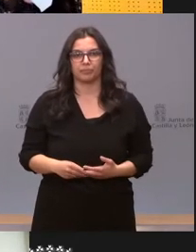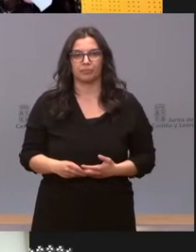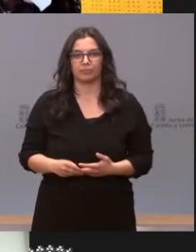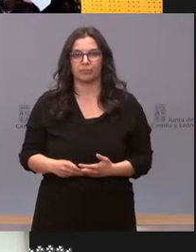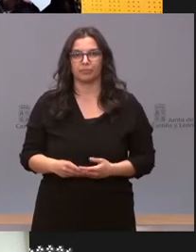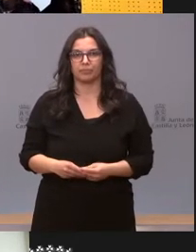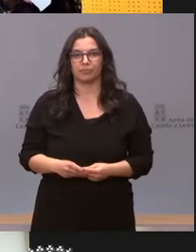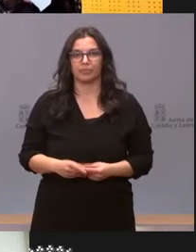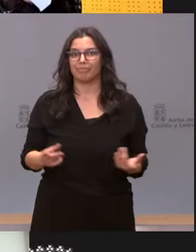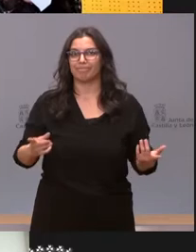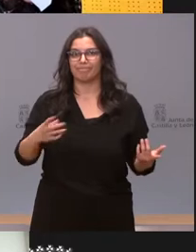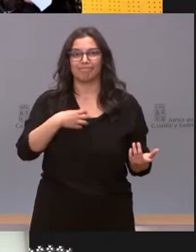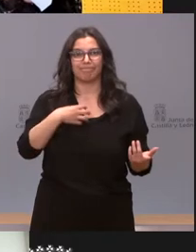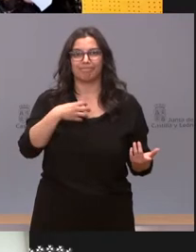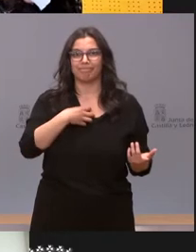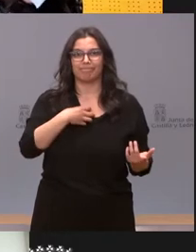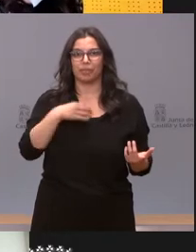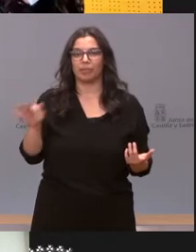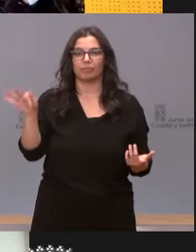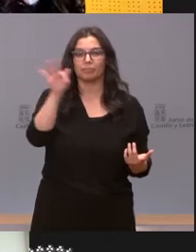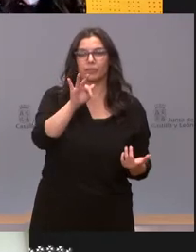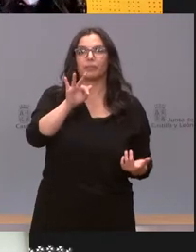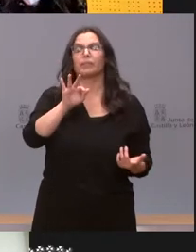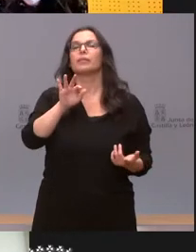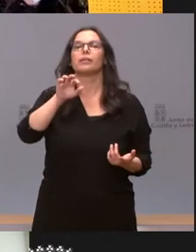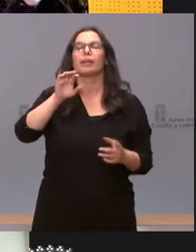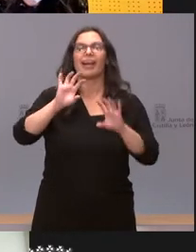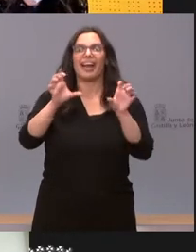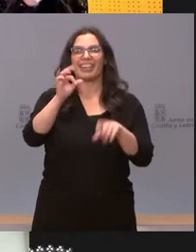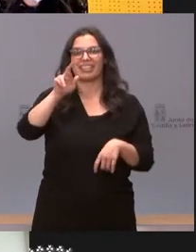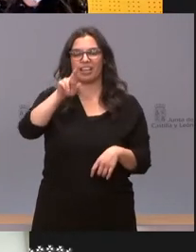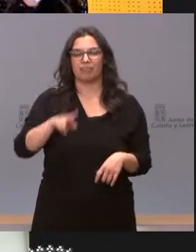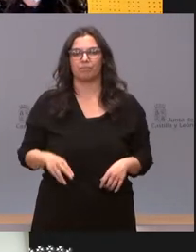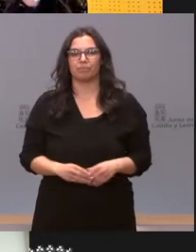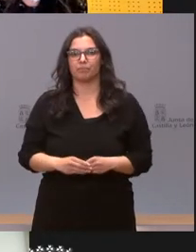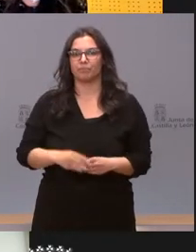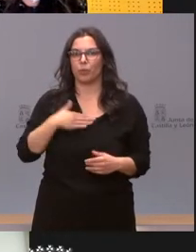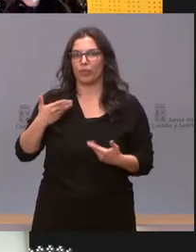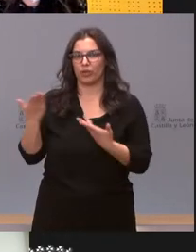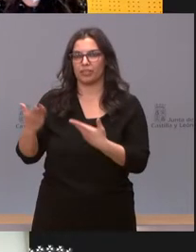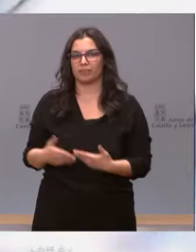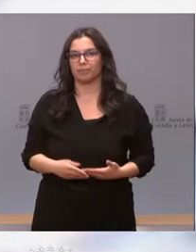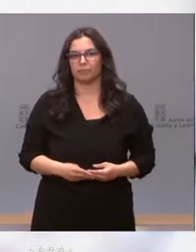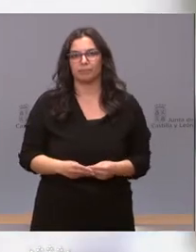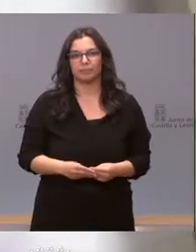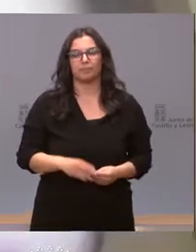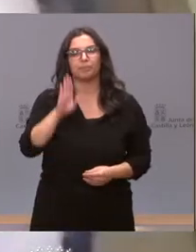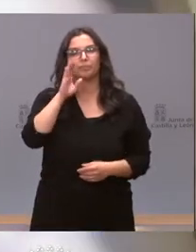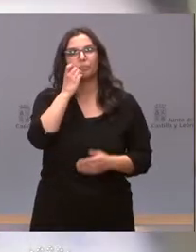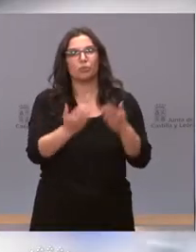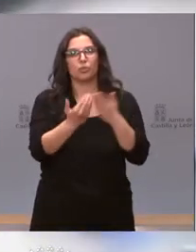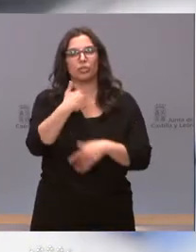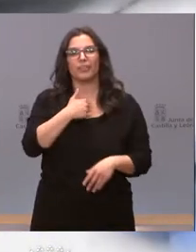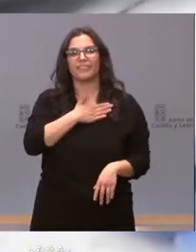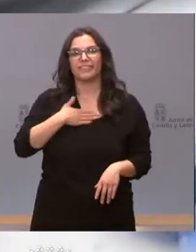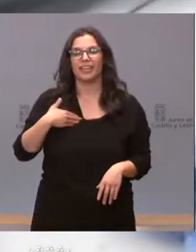Pues no va a ser posible. Seguimos entonces con Eva Marín, de la cadena SER. Eva, cuando quieras, adelante. Hola, buenos días. Yo